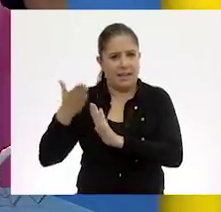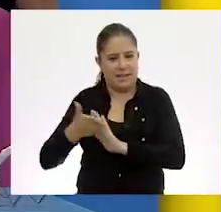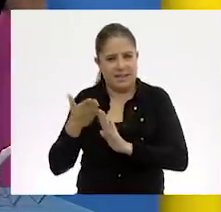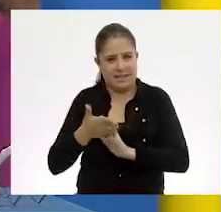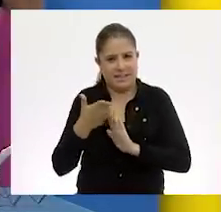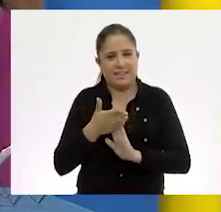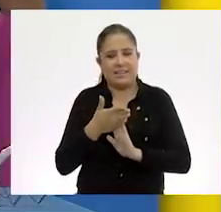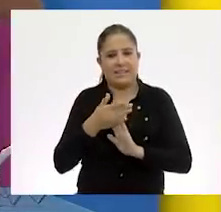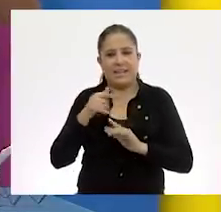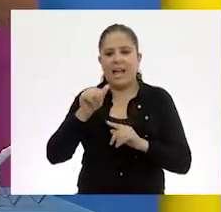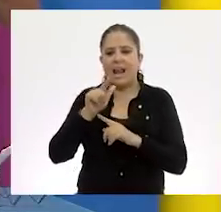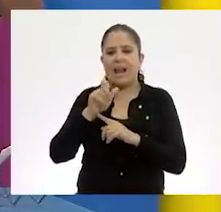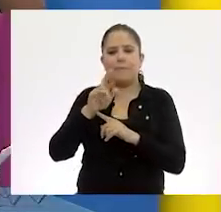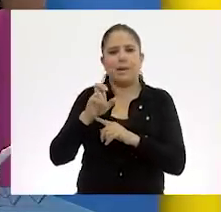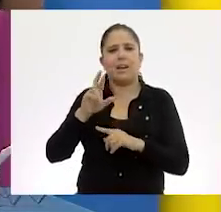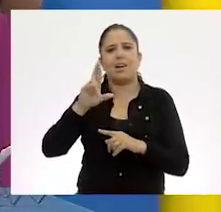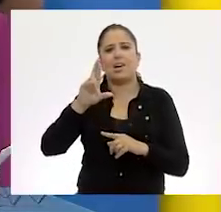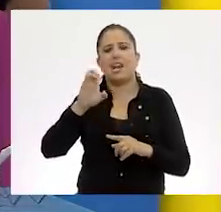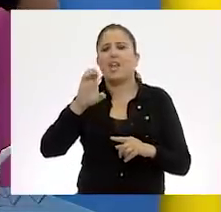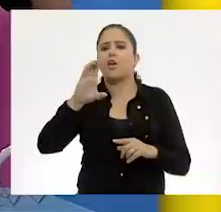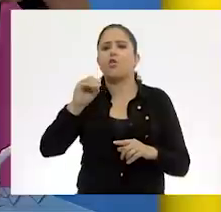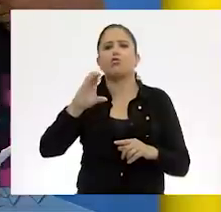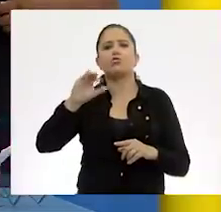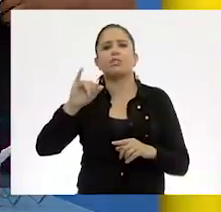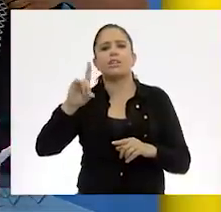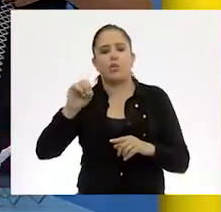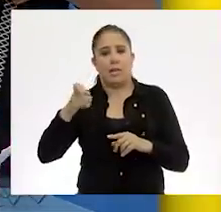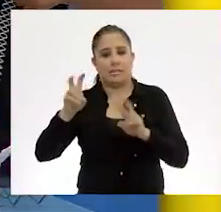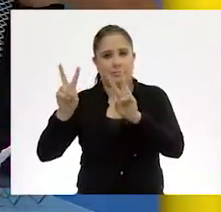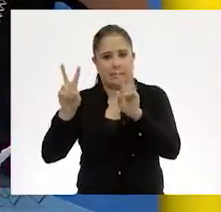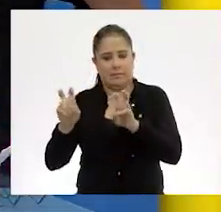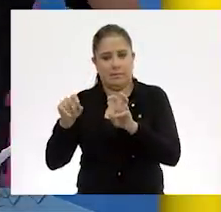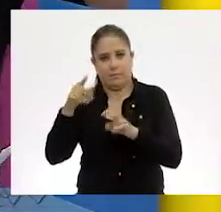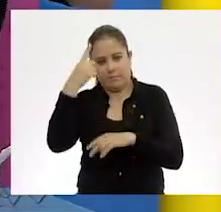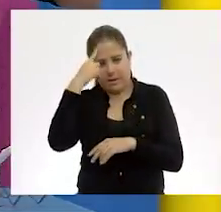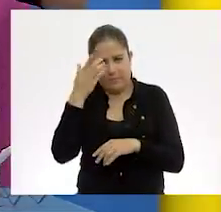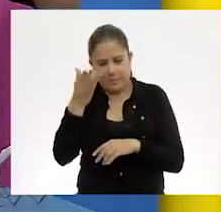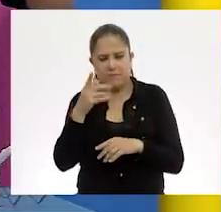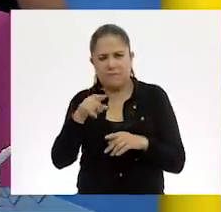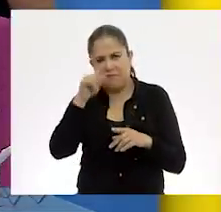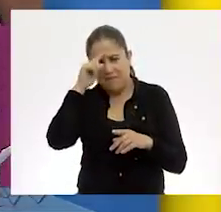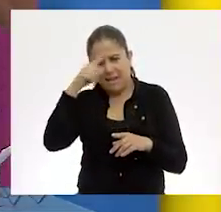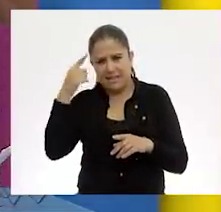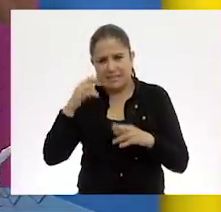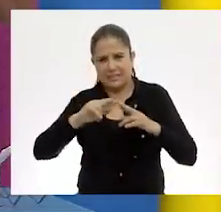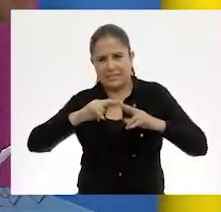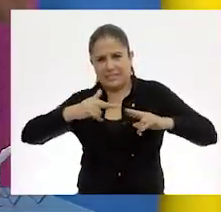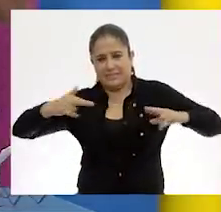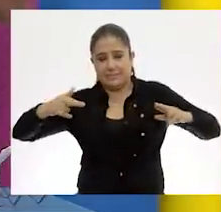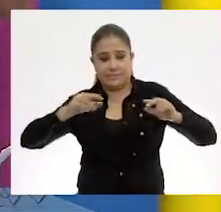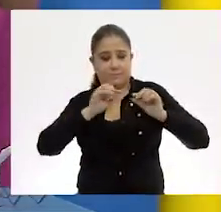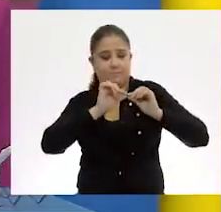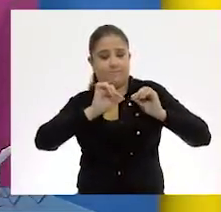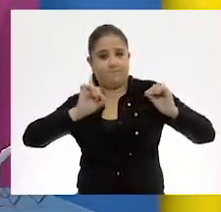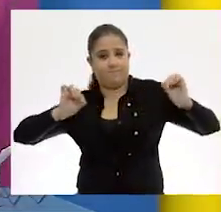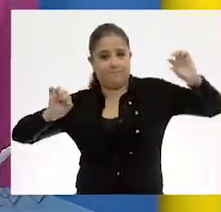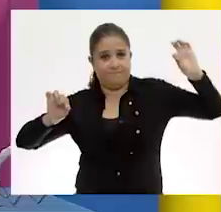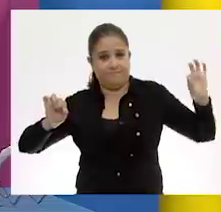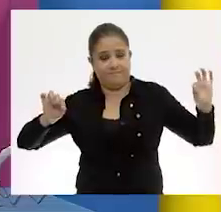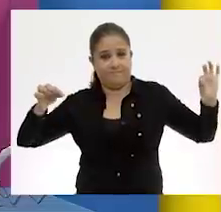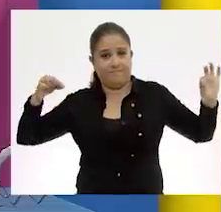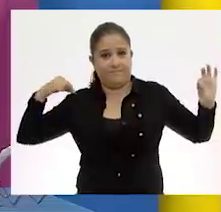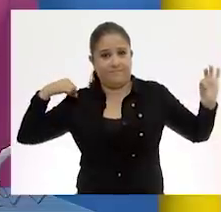el alambre recocido. Hay otra variedad de alambres, pero este nos puede funcionar. Es muy accesible. Vamos a tomar de la punta de nuestra mano